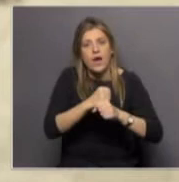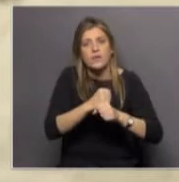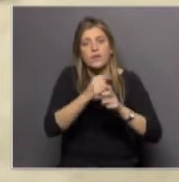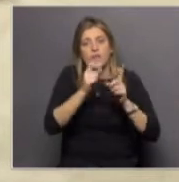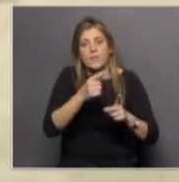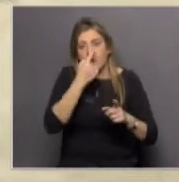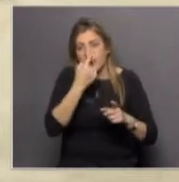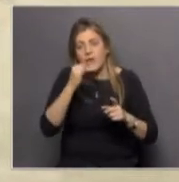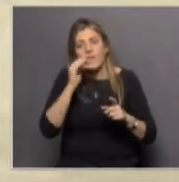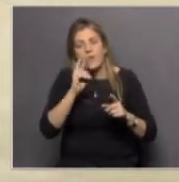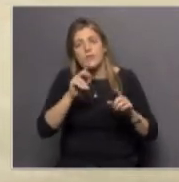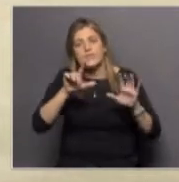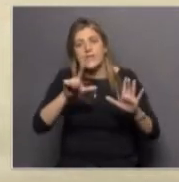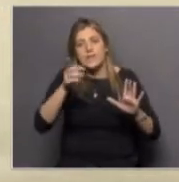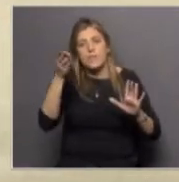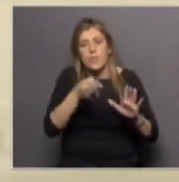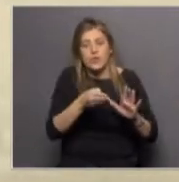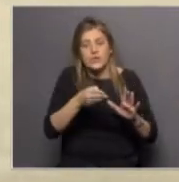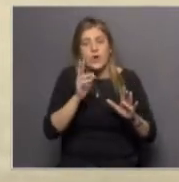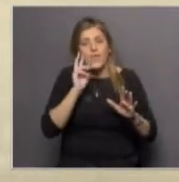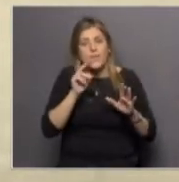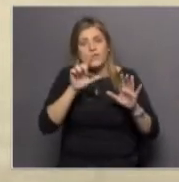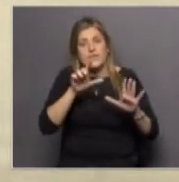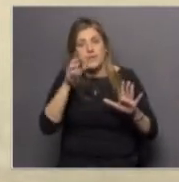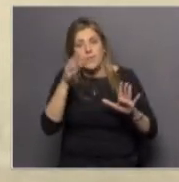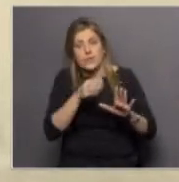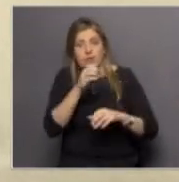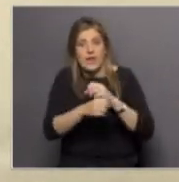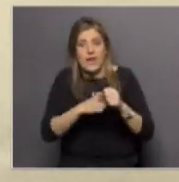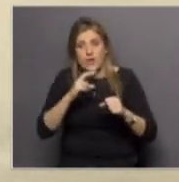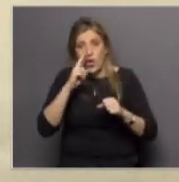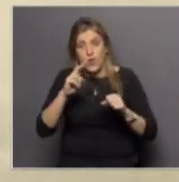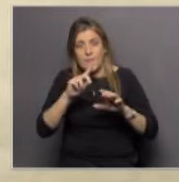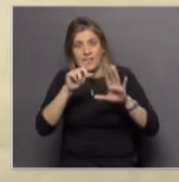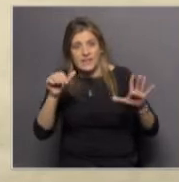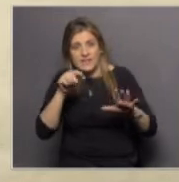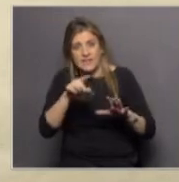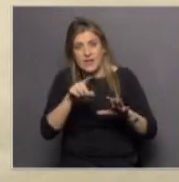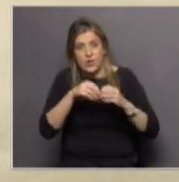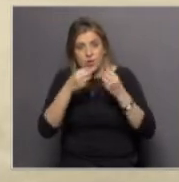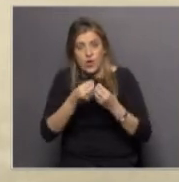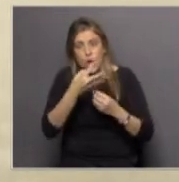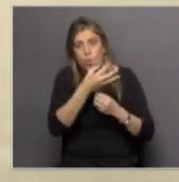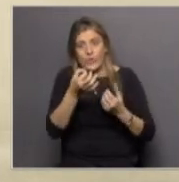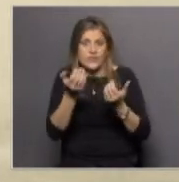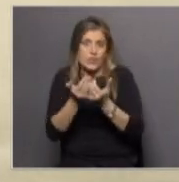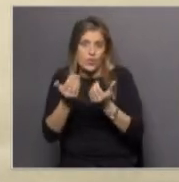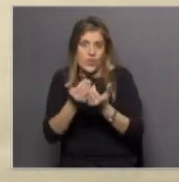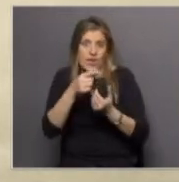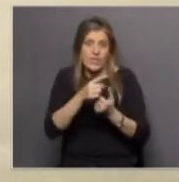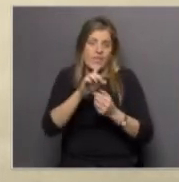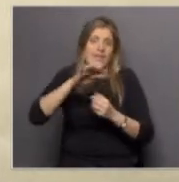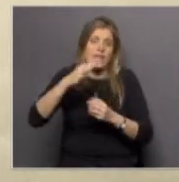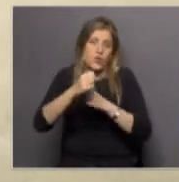era que había un 7% esta encuesta es un poco anteriores del año 2016 basada en cerca de 400 estudiantes de quinto año de